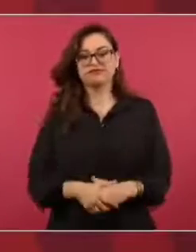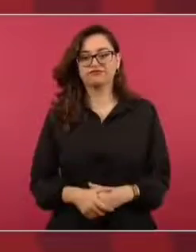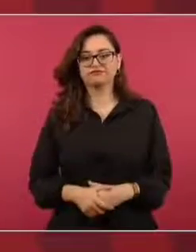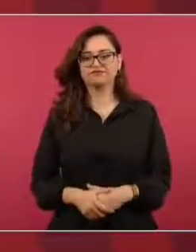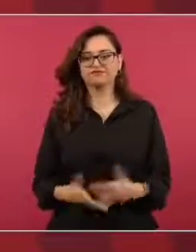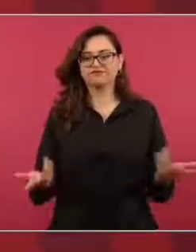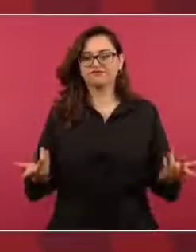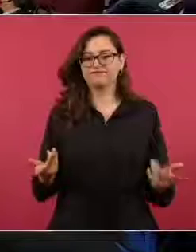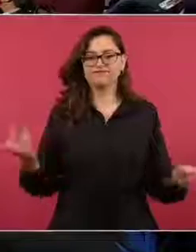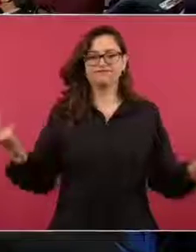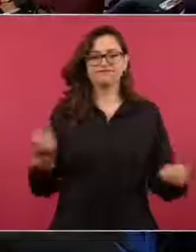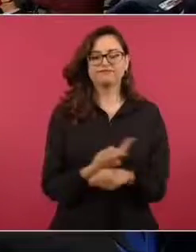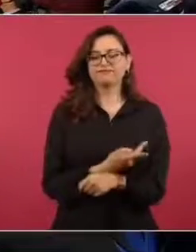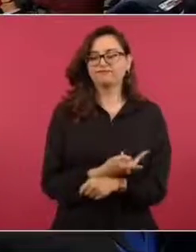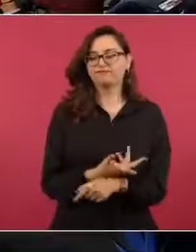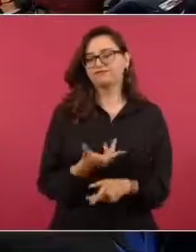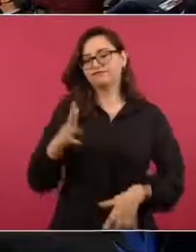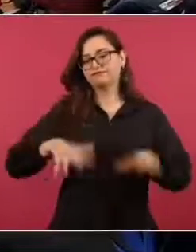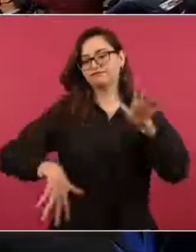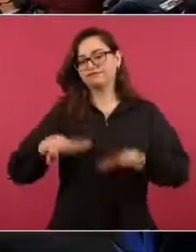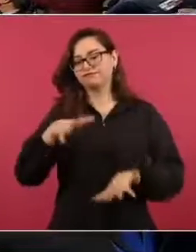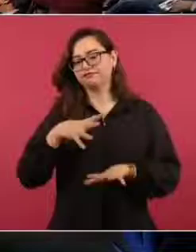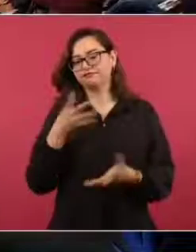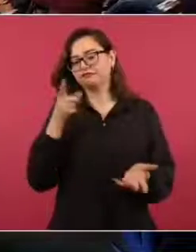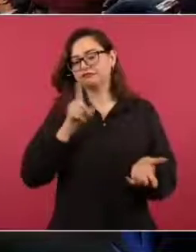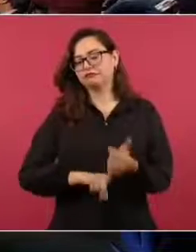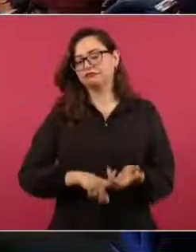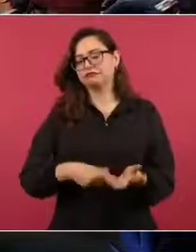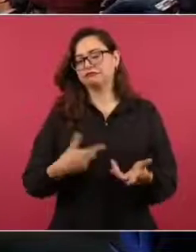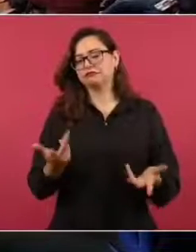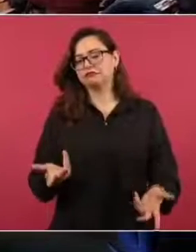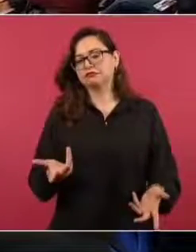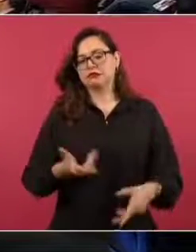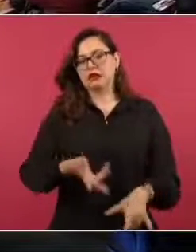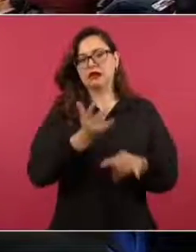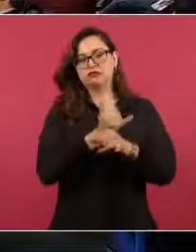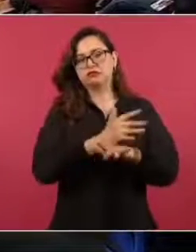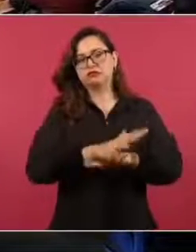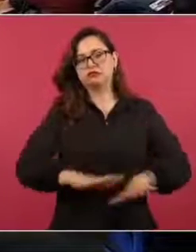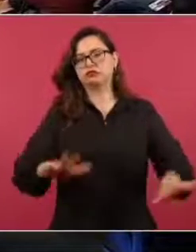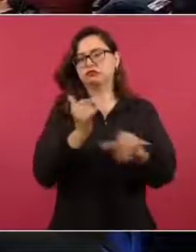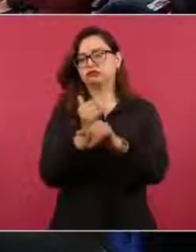ahora me gustaría